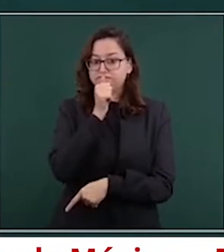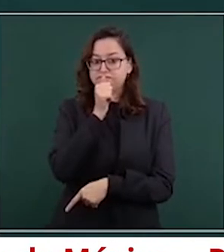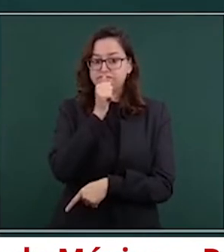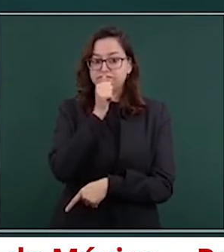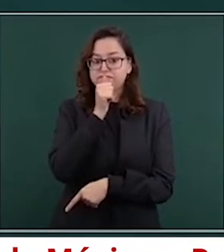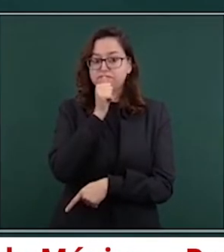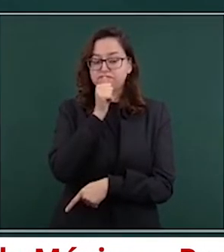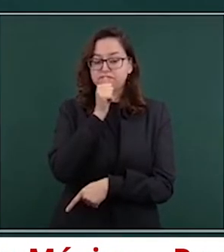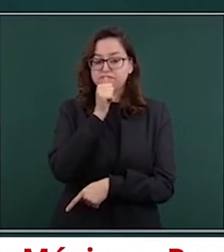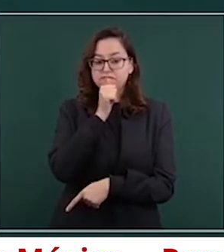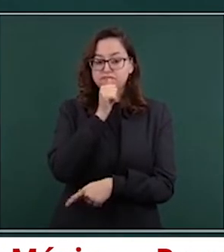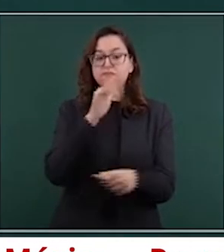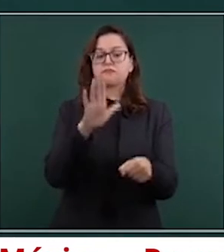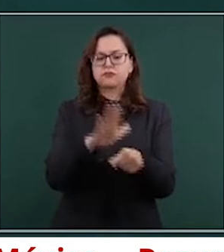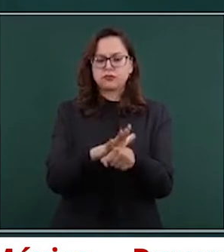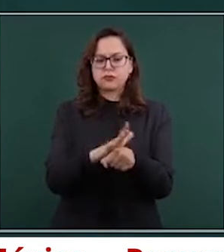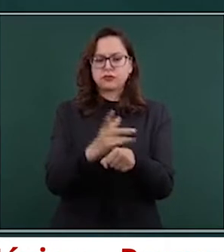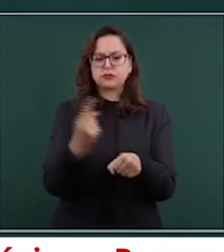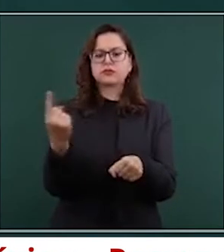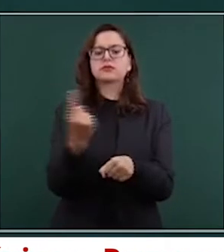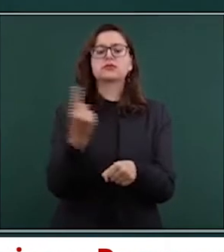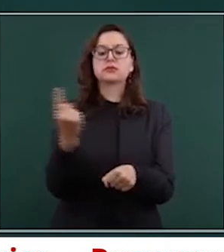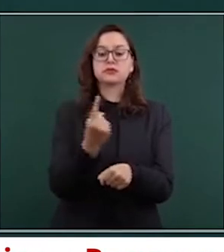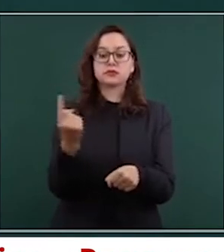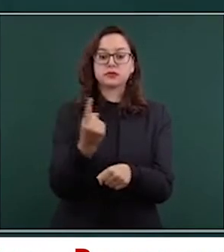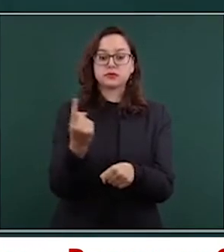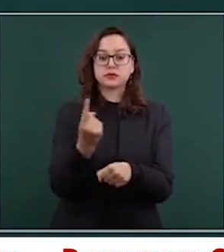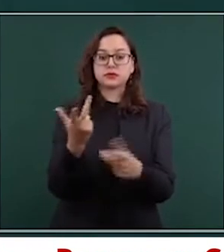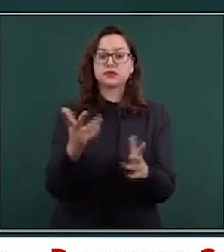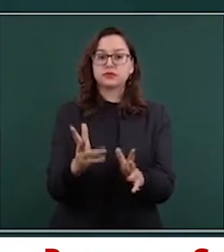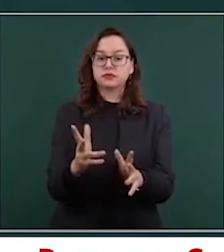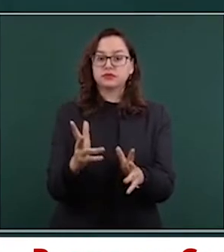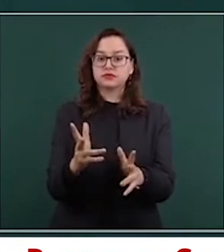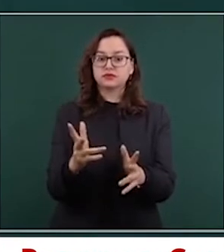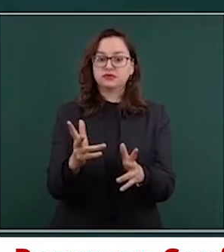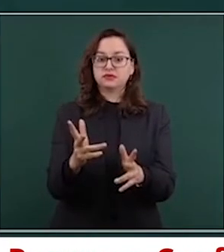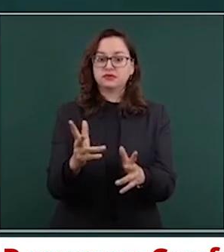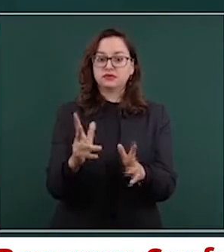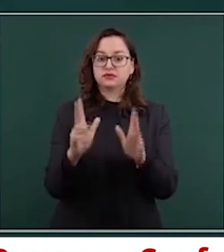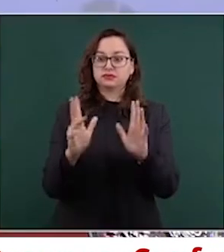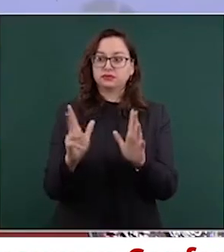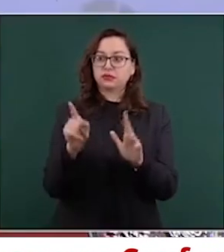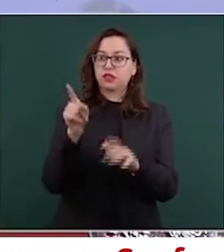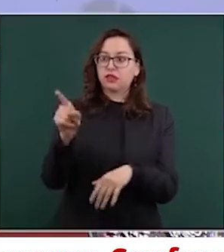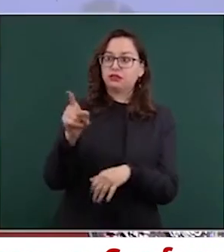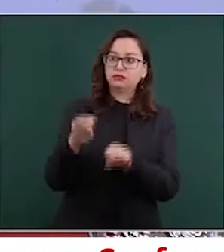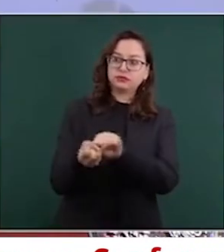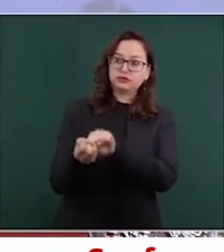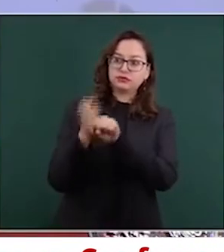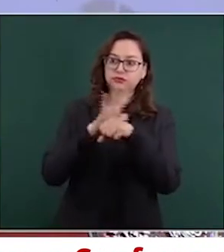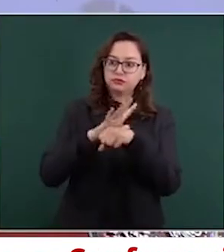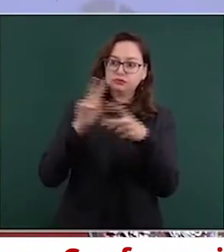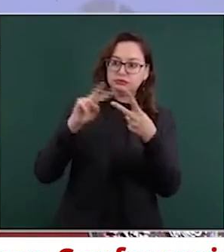hubo mucha alarma con lo de la nueva variante